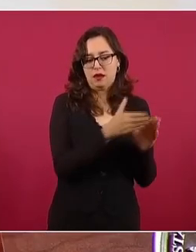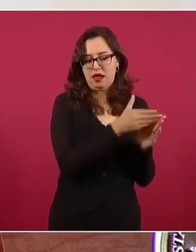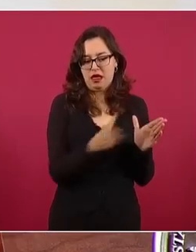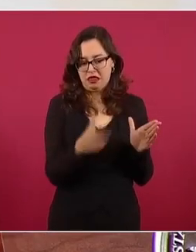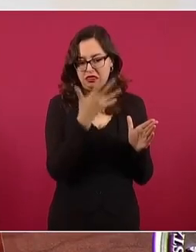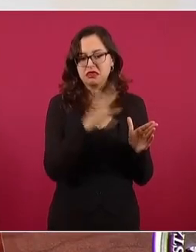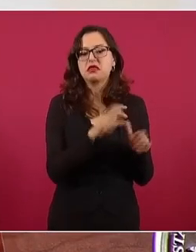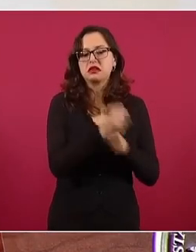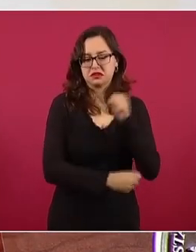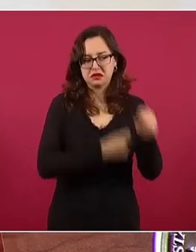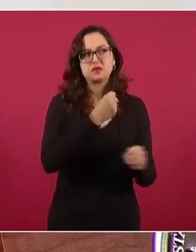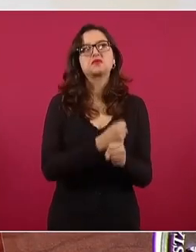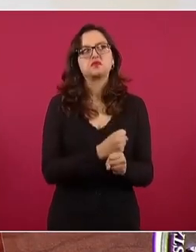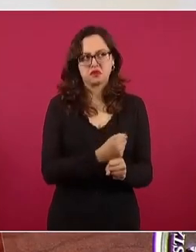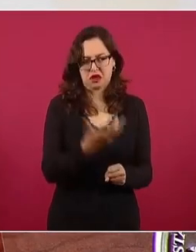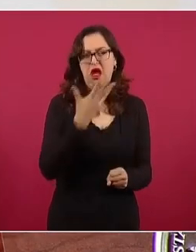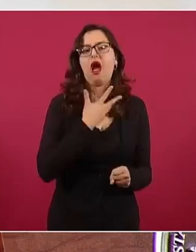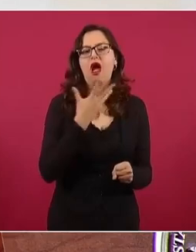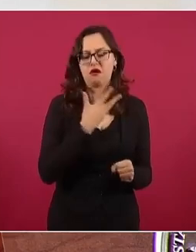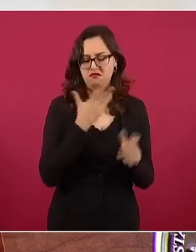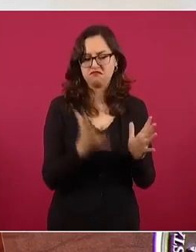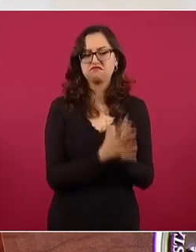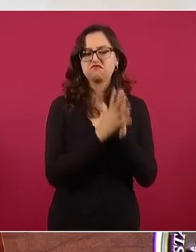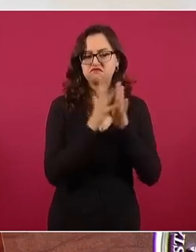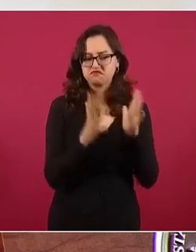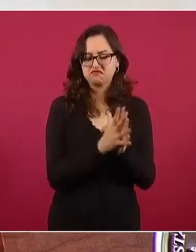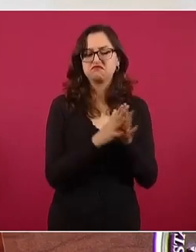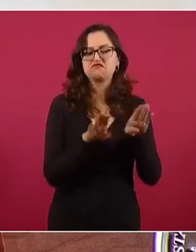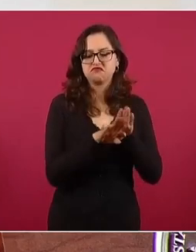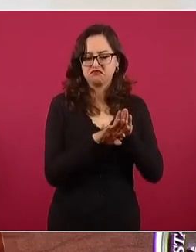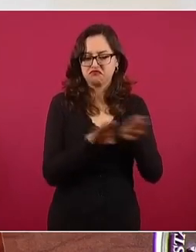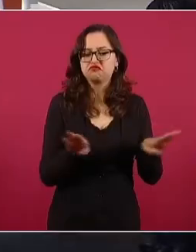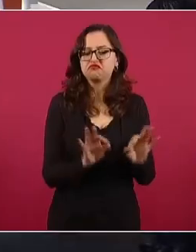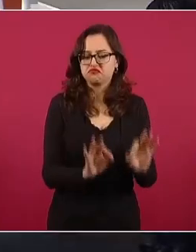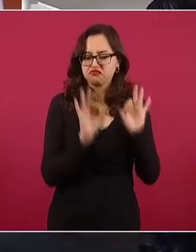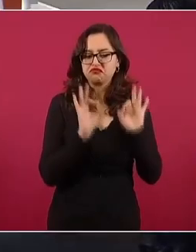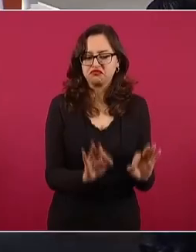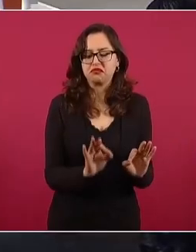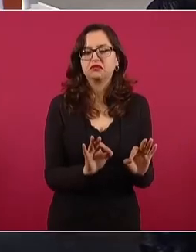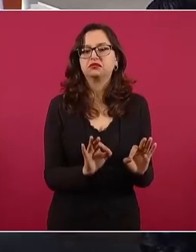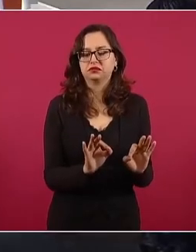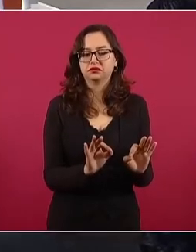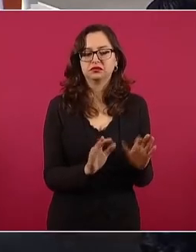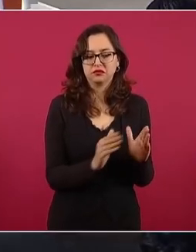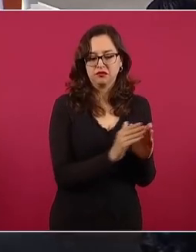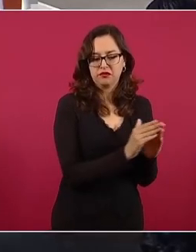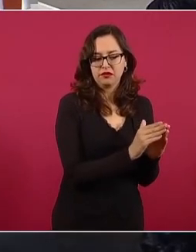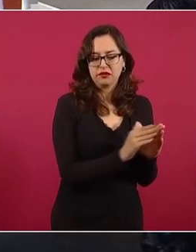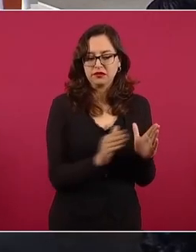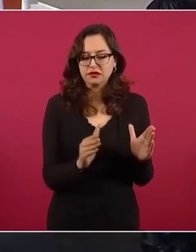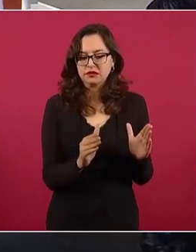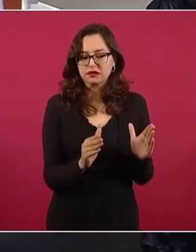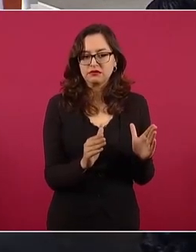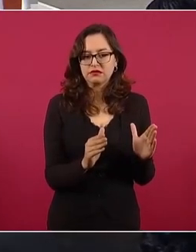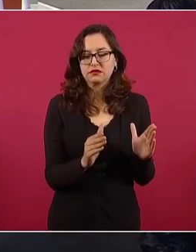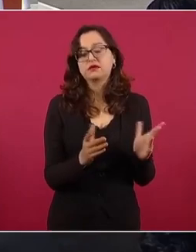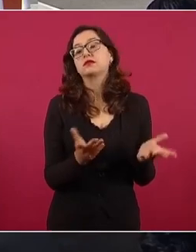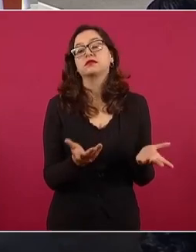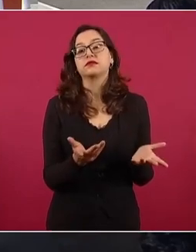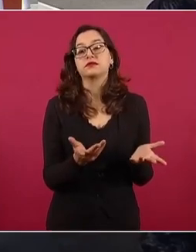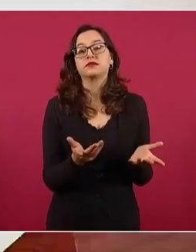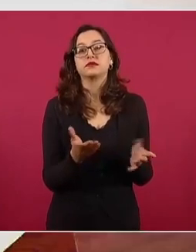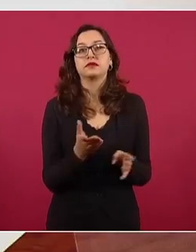fíjense, logramos la independencia, sólo hay un periodo de cuatro años